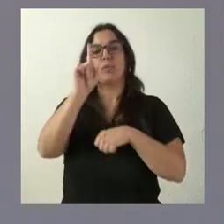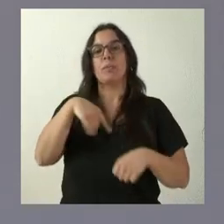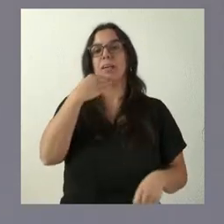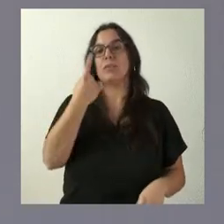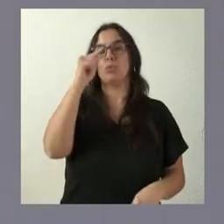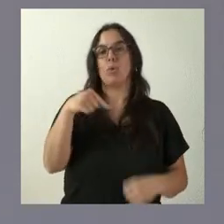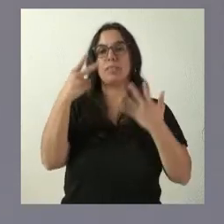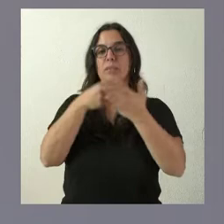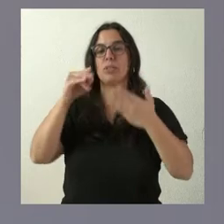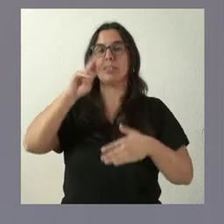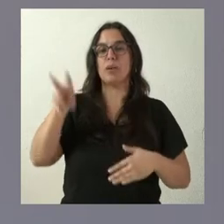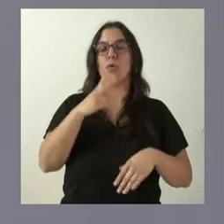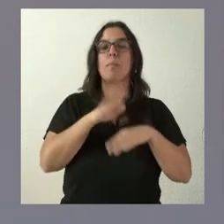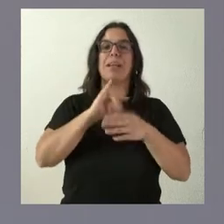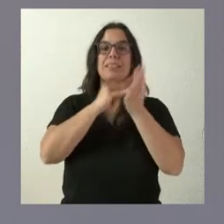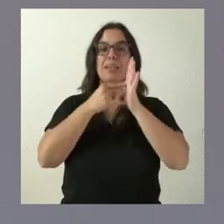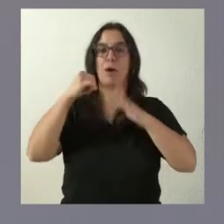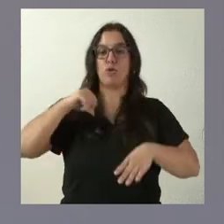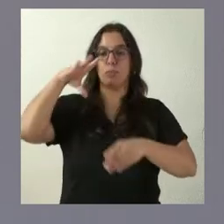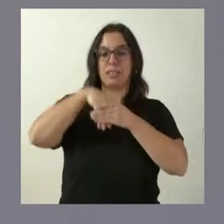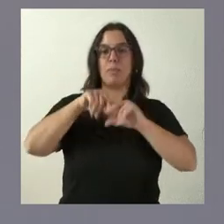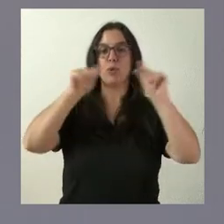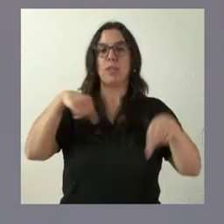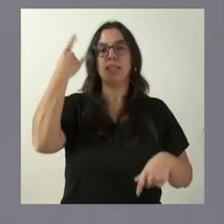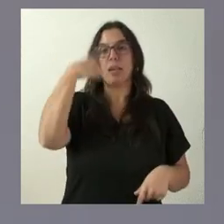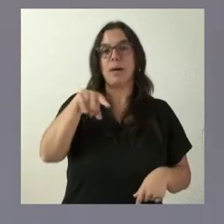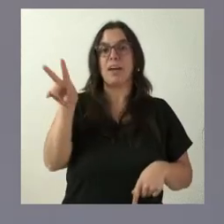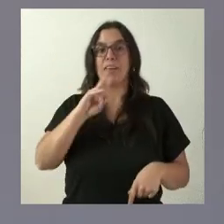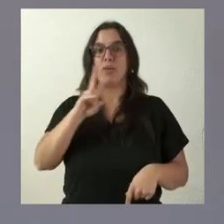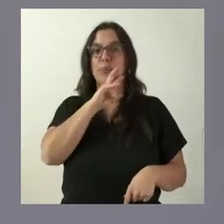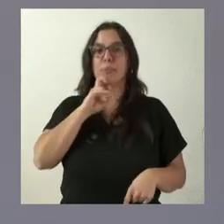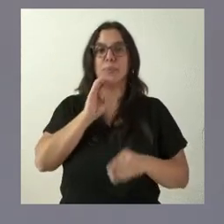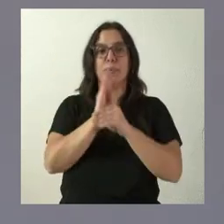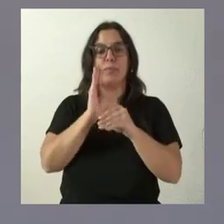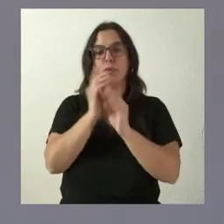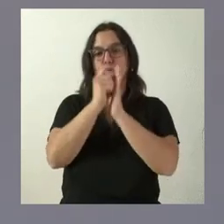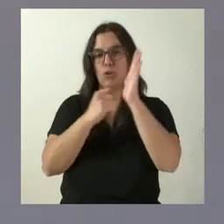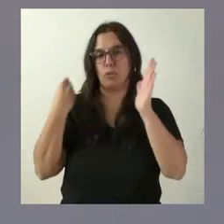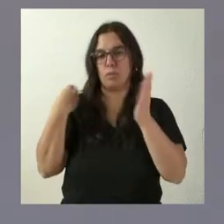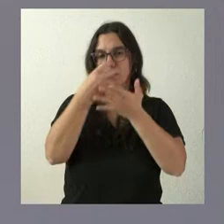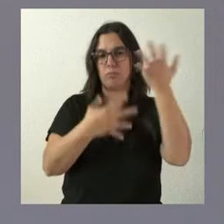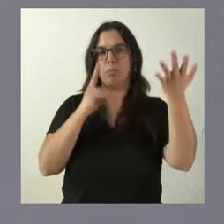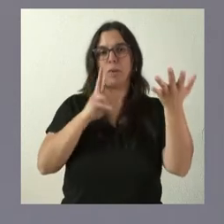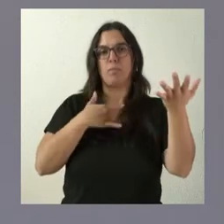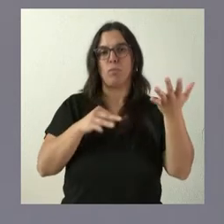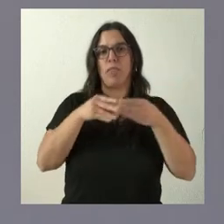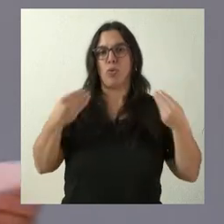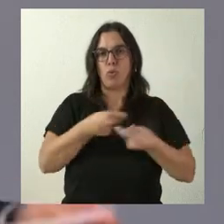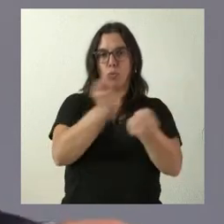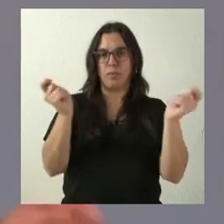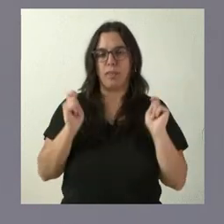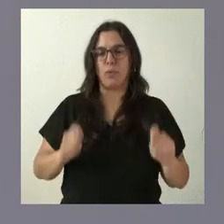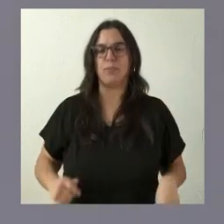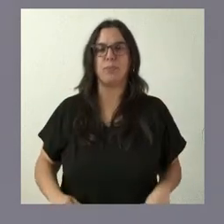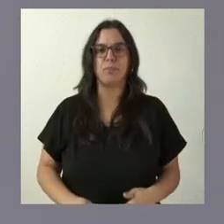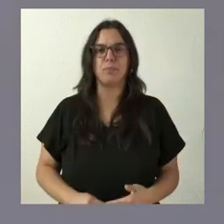de euros para el mantenimiento de sistemas hospitalarios en las provincias de Salamanca y de Valladolid, en las condiciones que también tienen ustedes descritas en la nota de